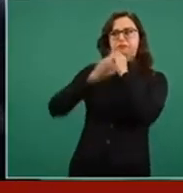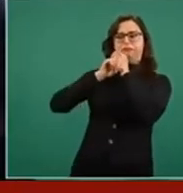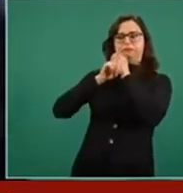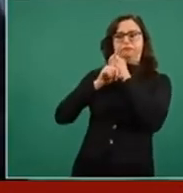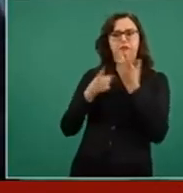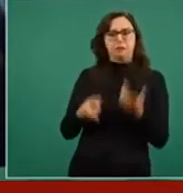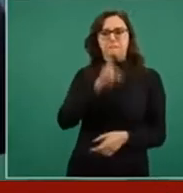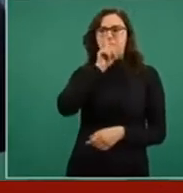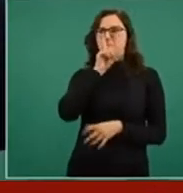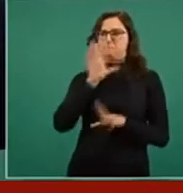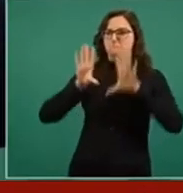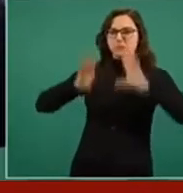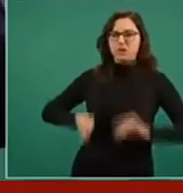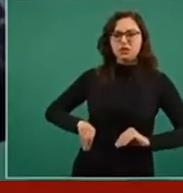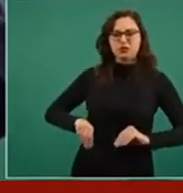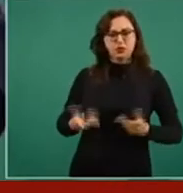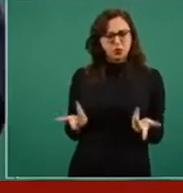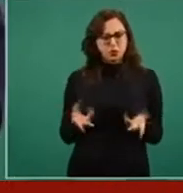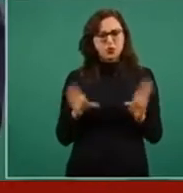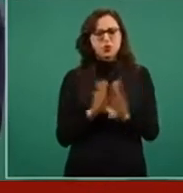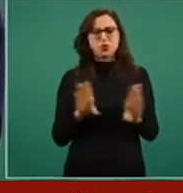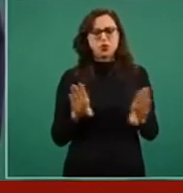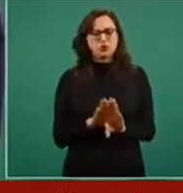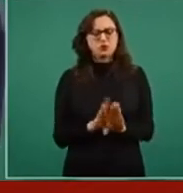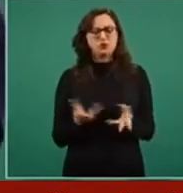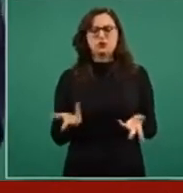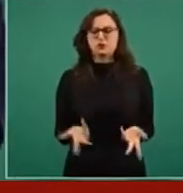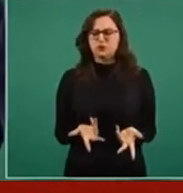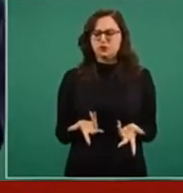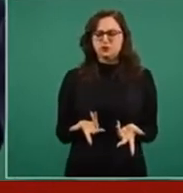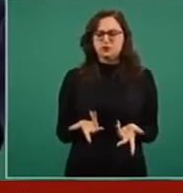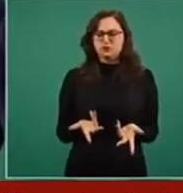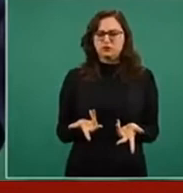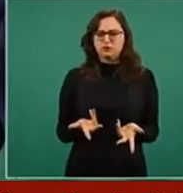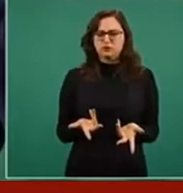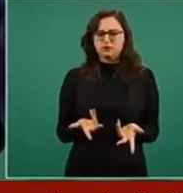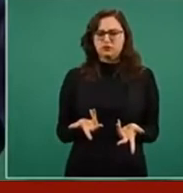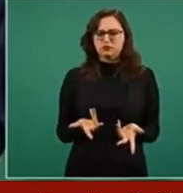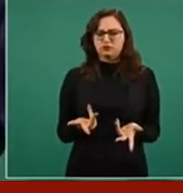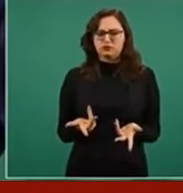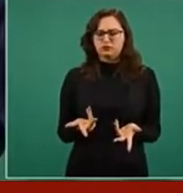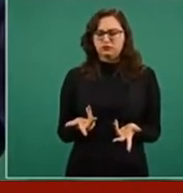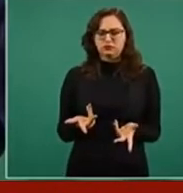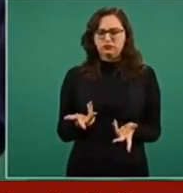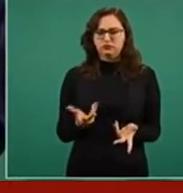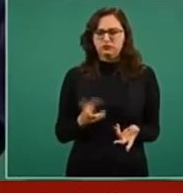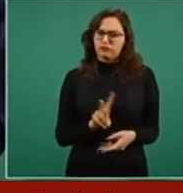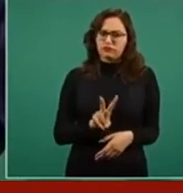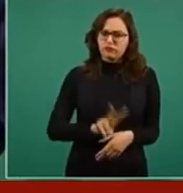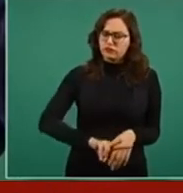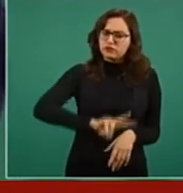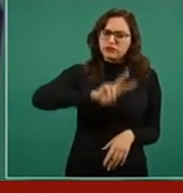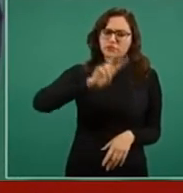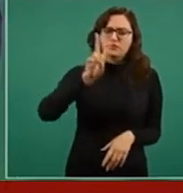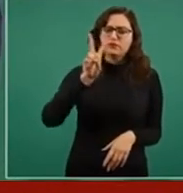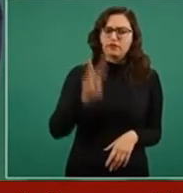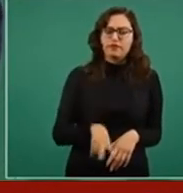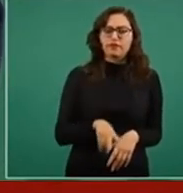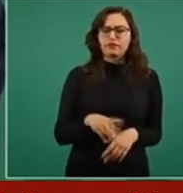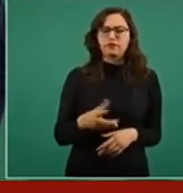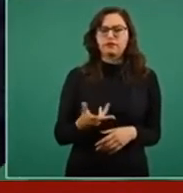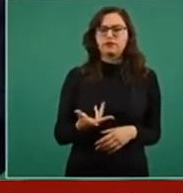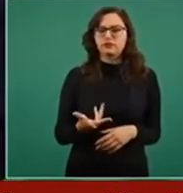un agravio, un